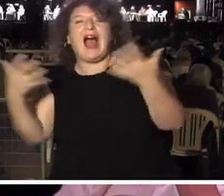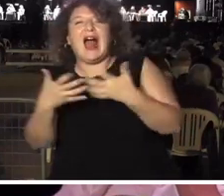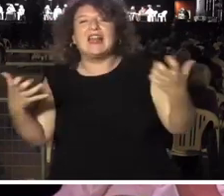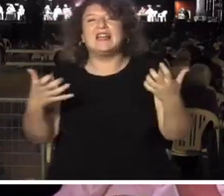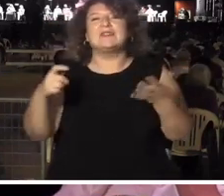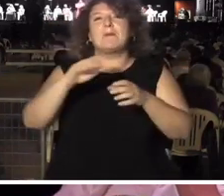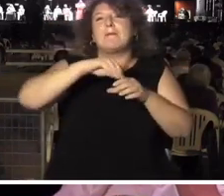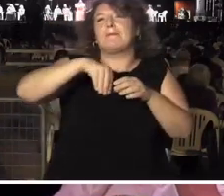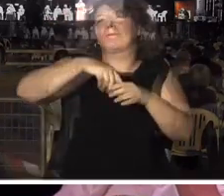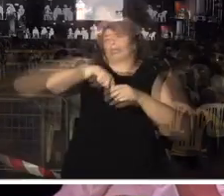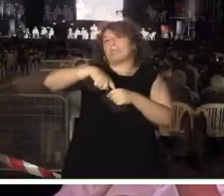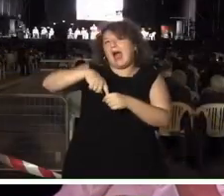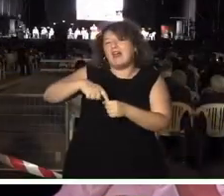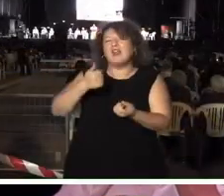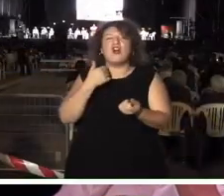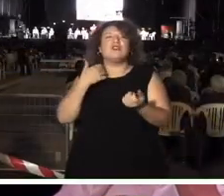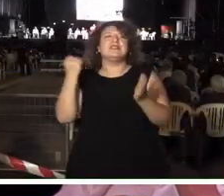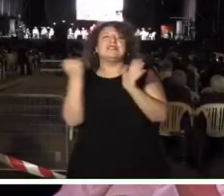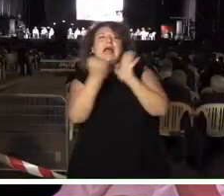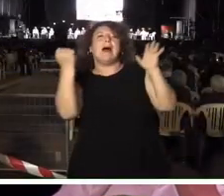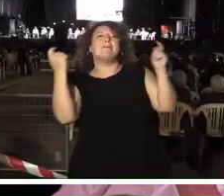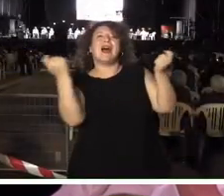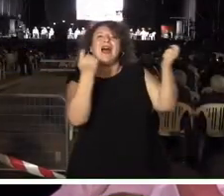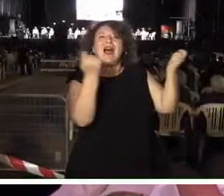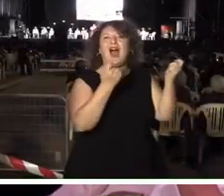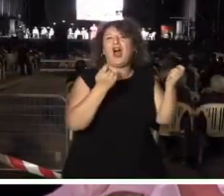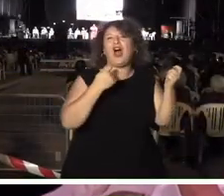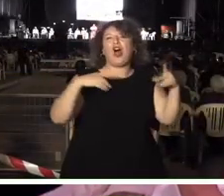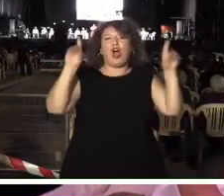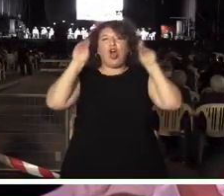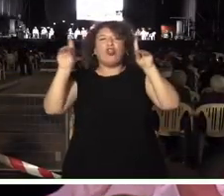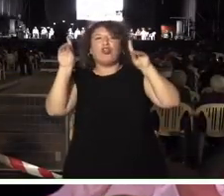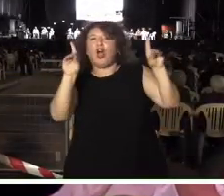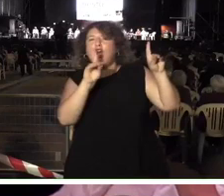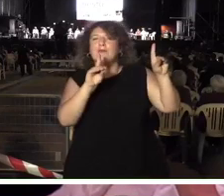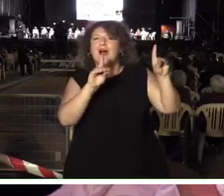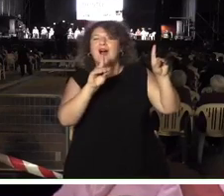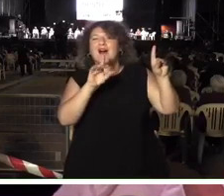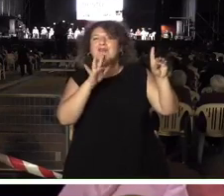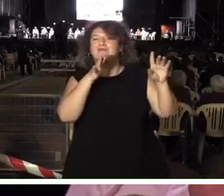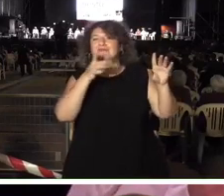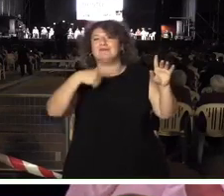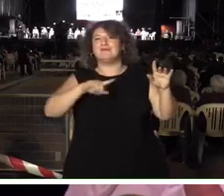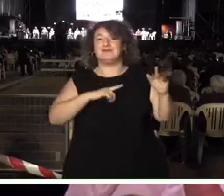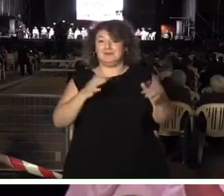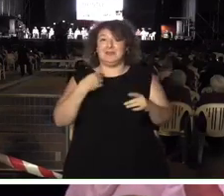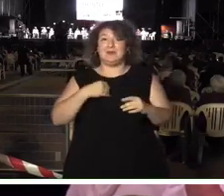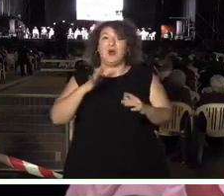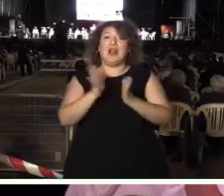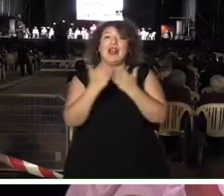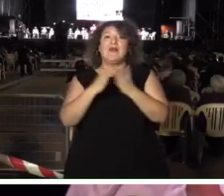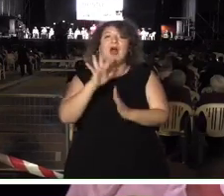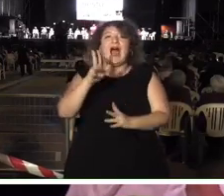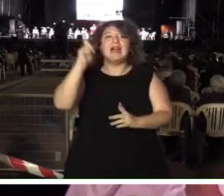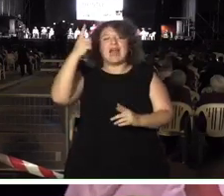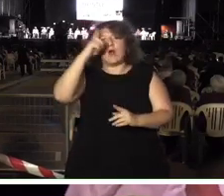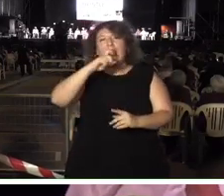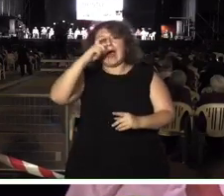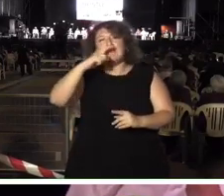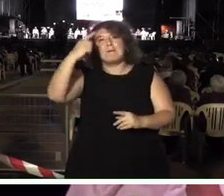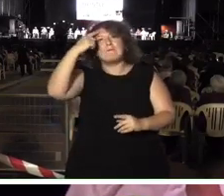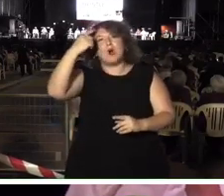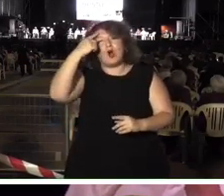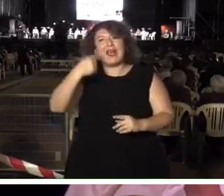las estampas, ni los dogmas. Era, tal como él se autodefinía en el libro Atraco a la memoria que he mencionado,